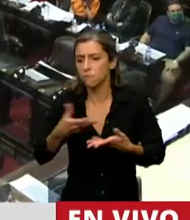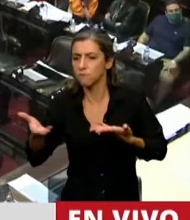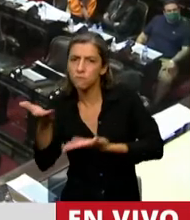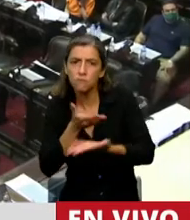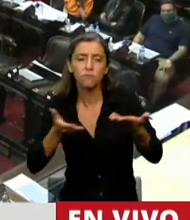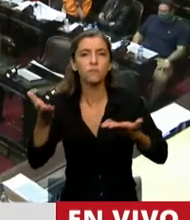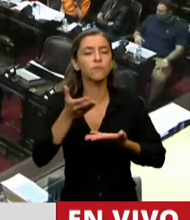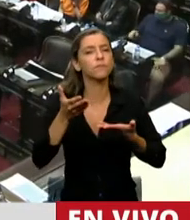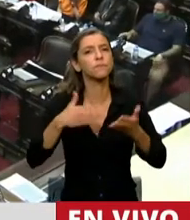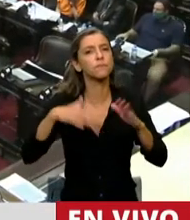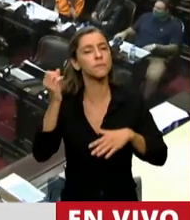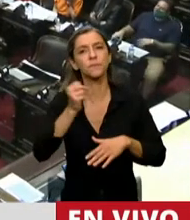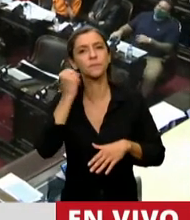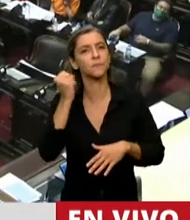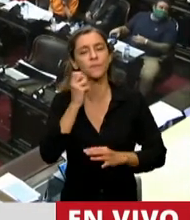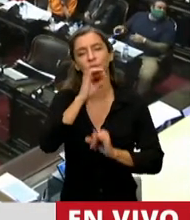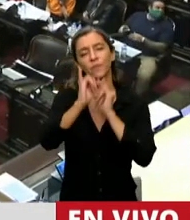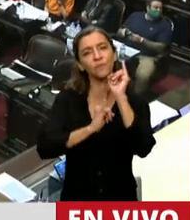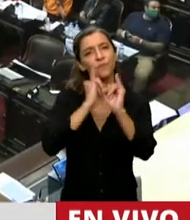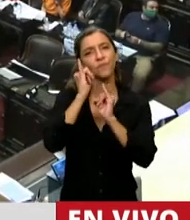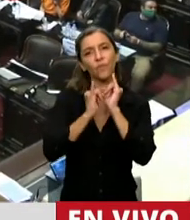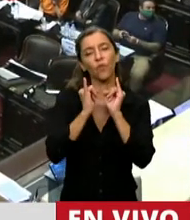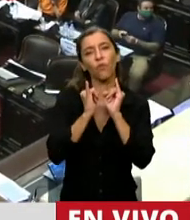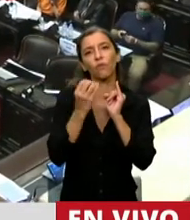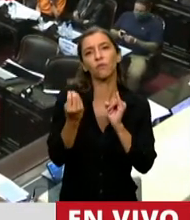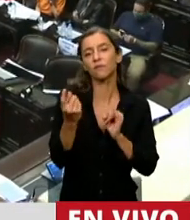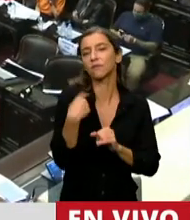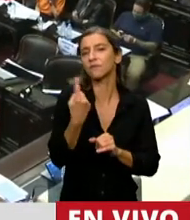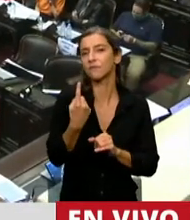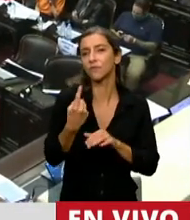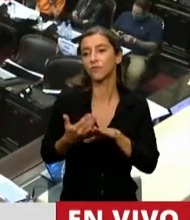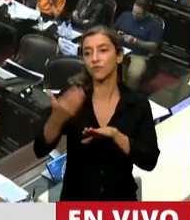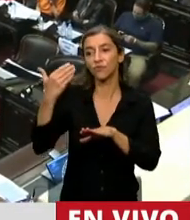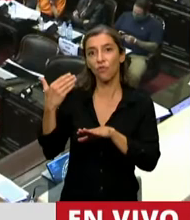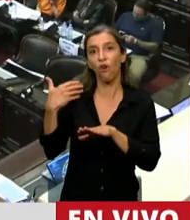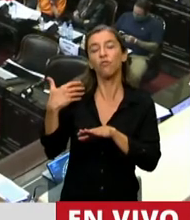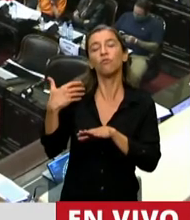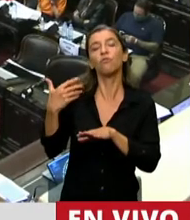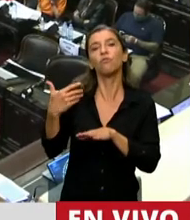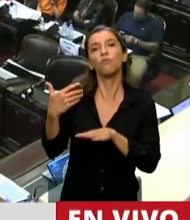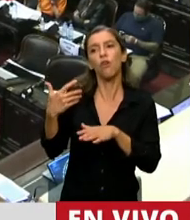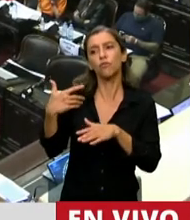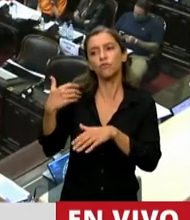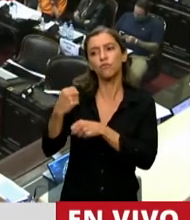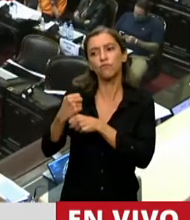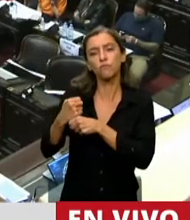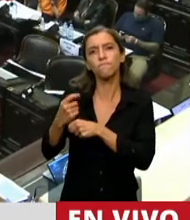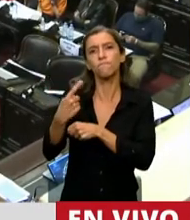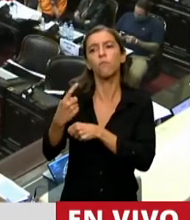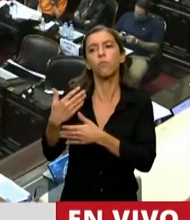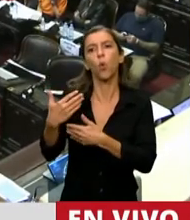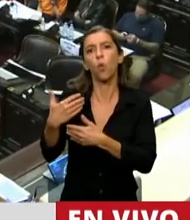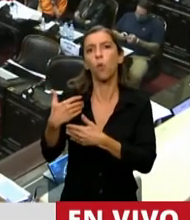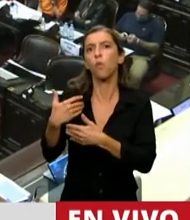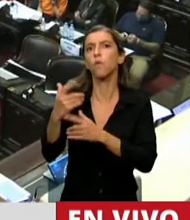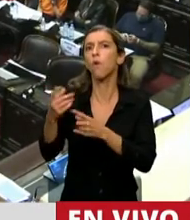resaltar que pudimos en el medio del desarrollo de la pandemia desarrollar un proyecto de consulta